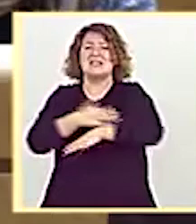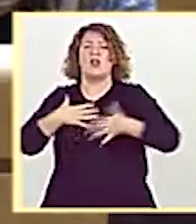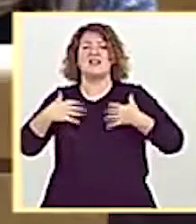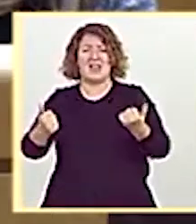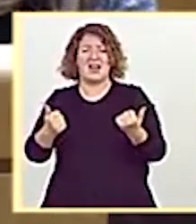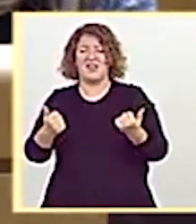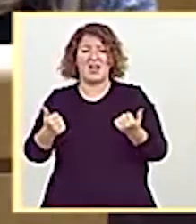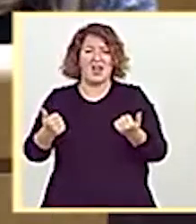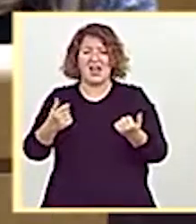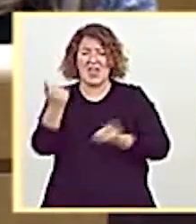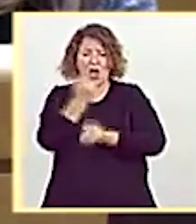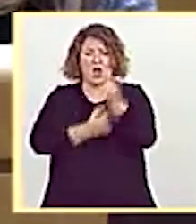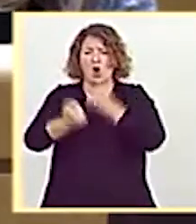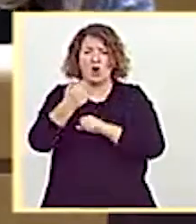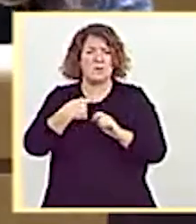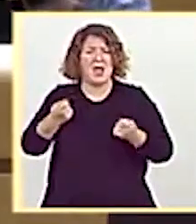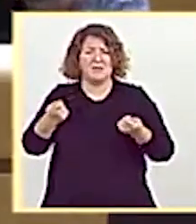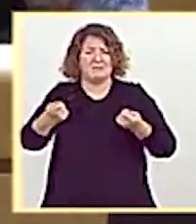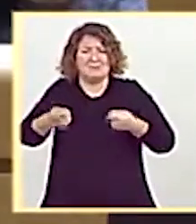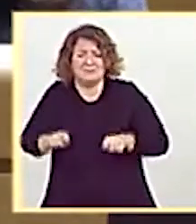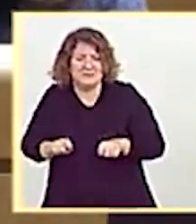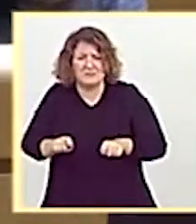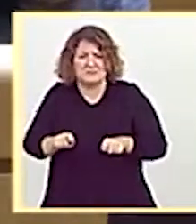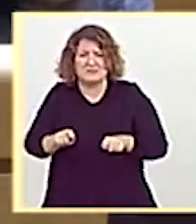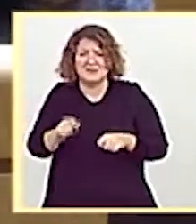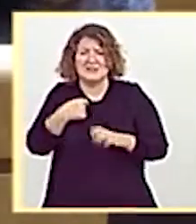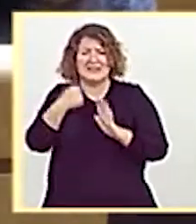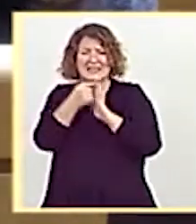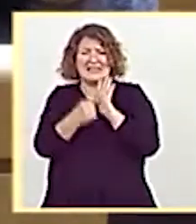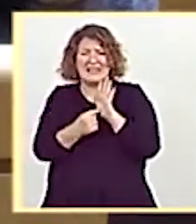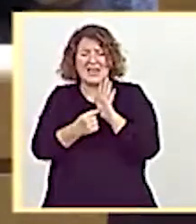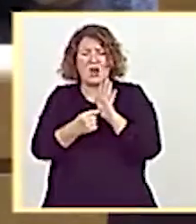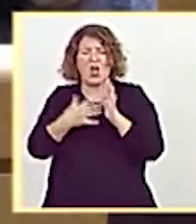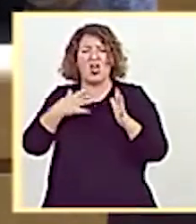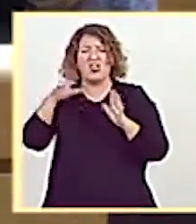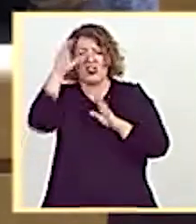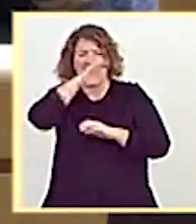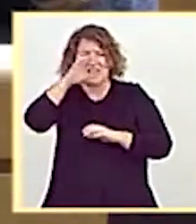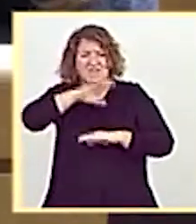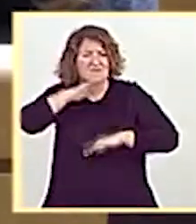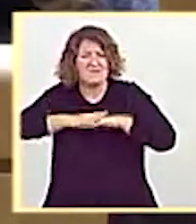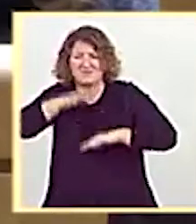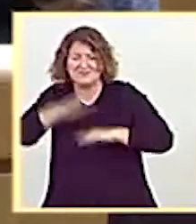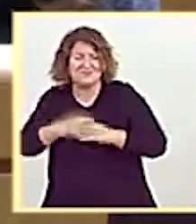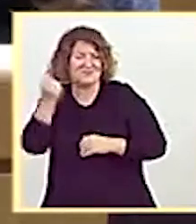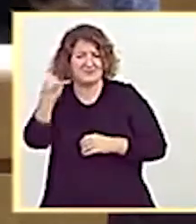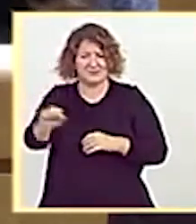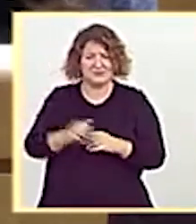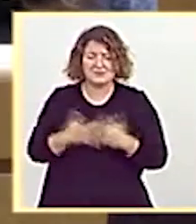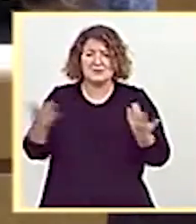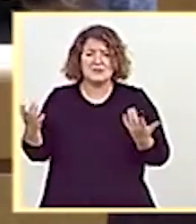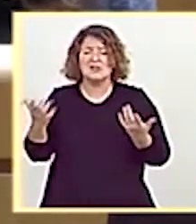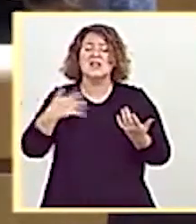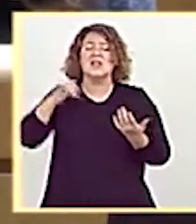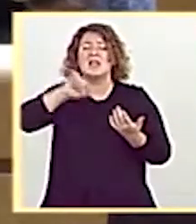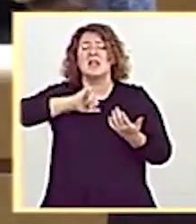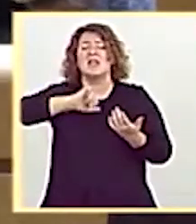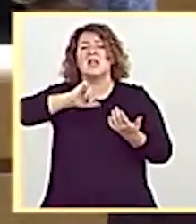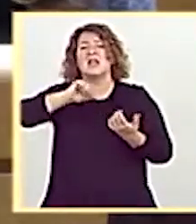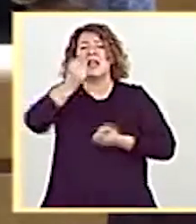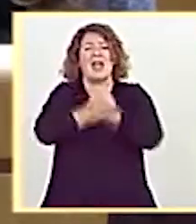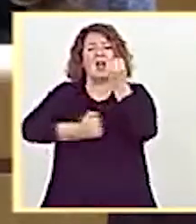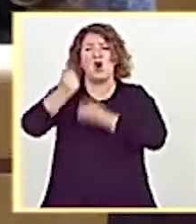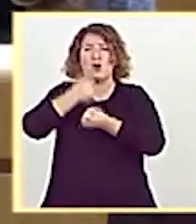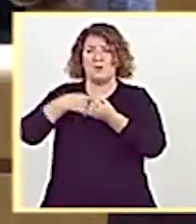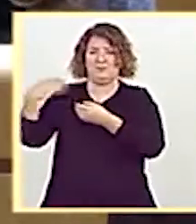a la economía sin seguir criterios científicos. Un ministerio de Economía que es el suyo, que ha aceptado el rescate europeo y ante ello